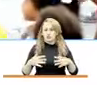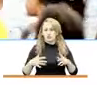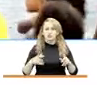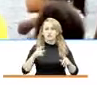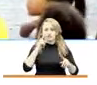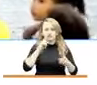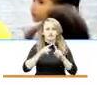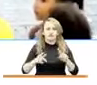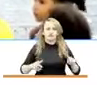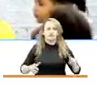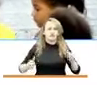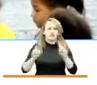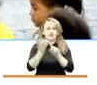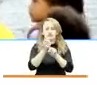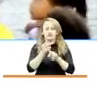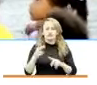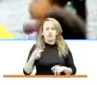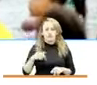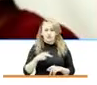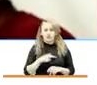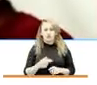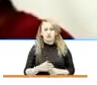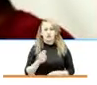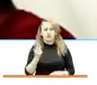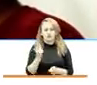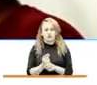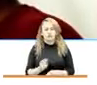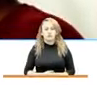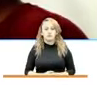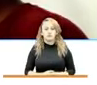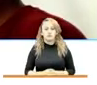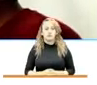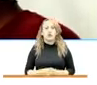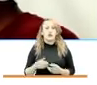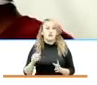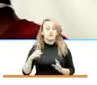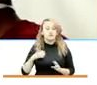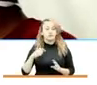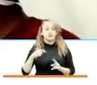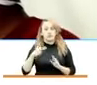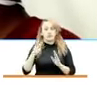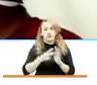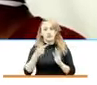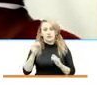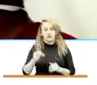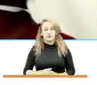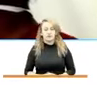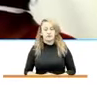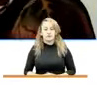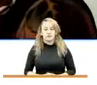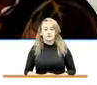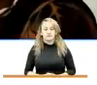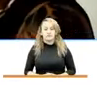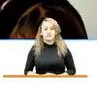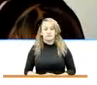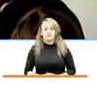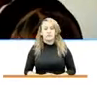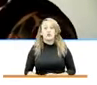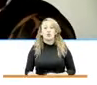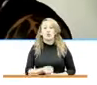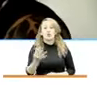que hemos cumplido o que hemos tenido en el año 2020. Tenemos 4